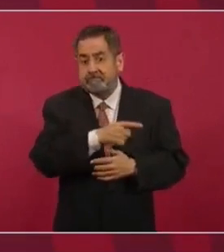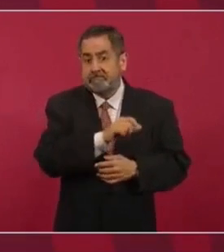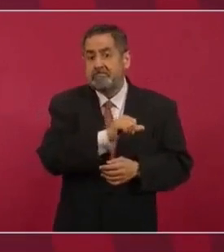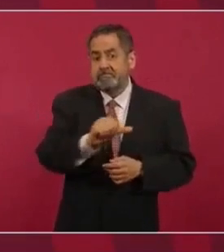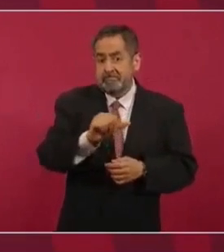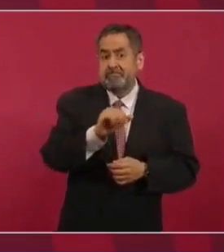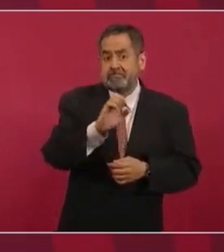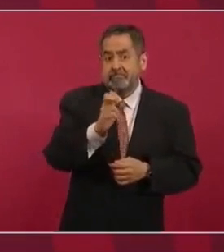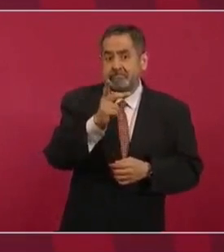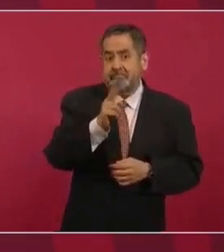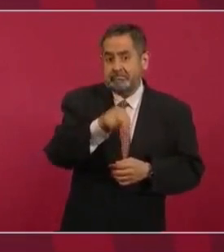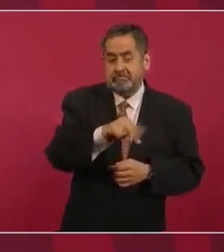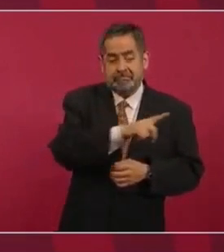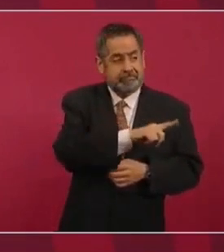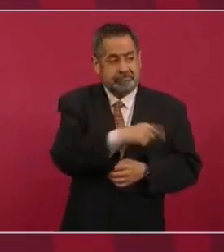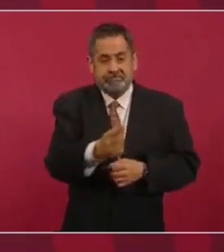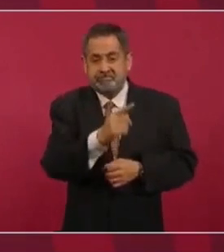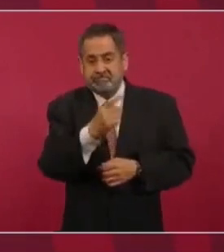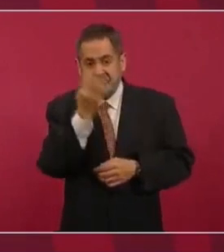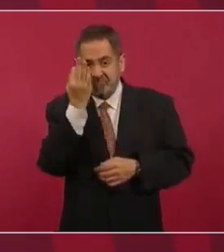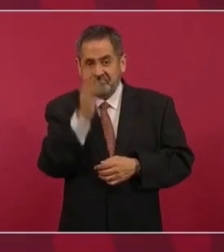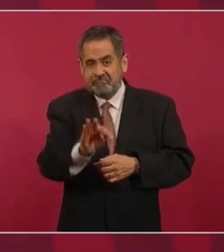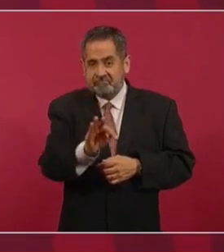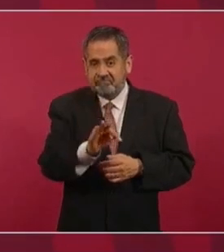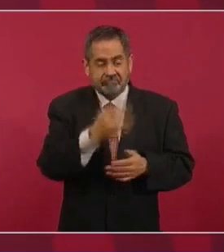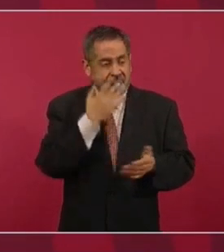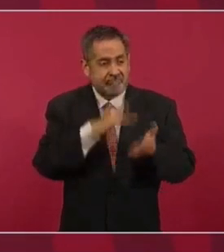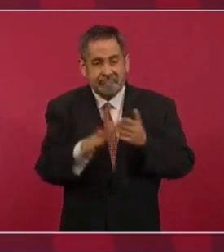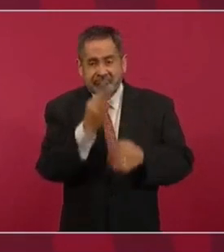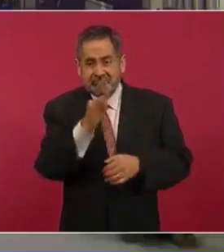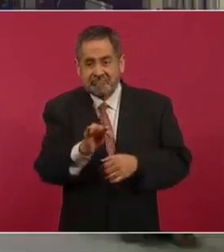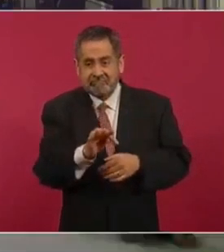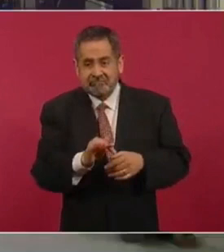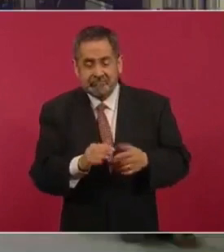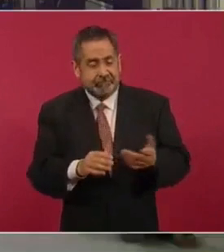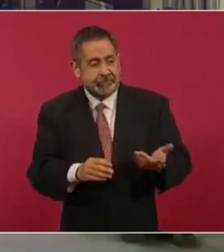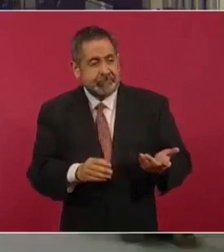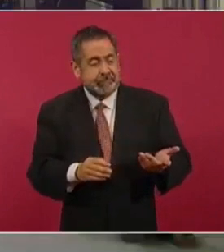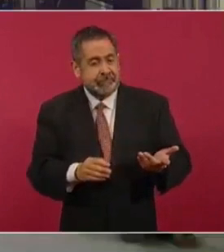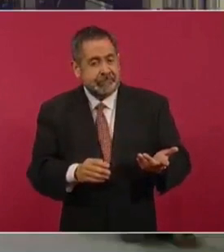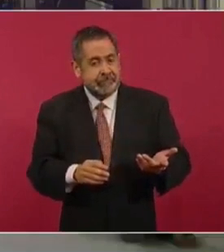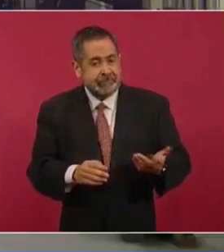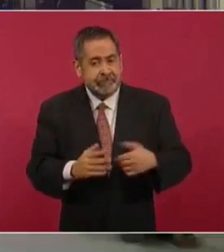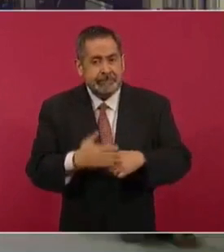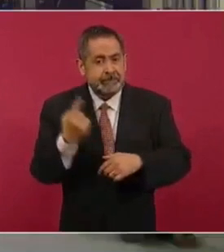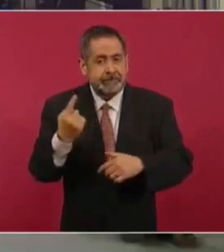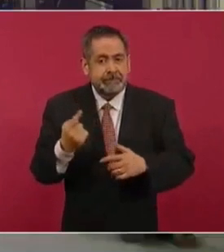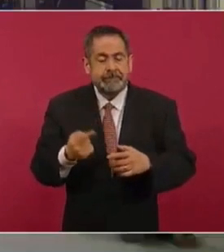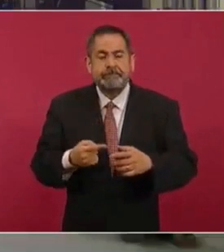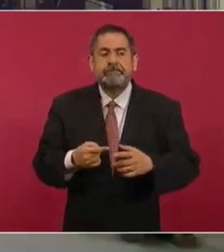porque,